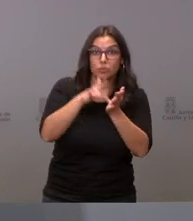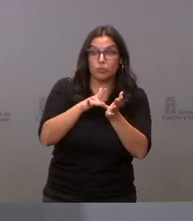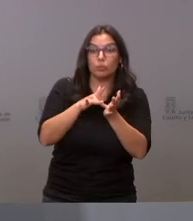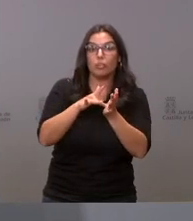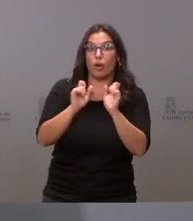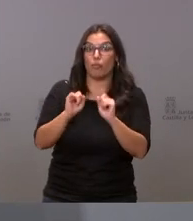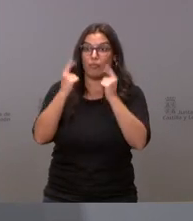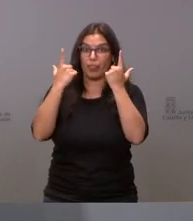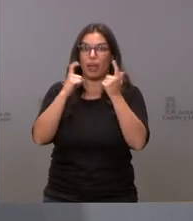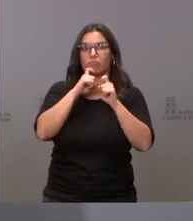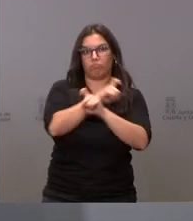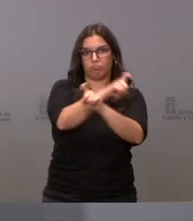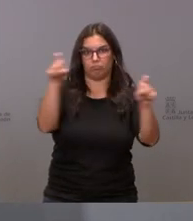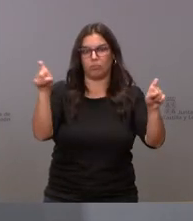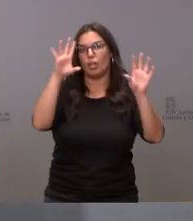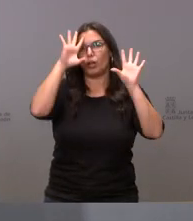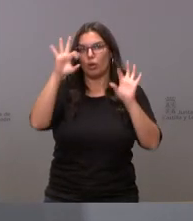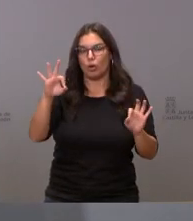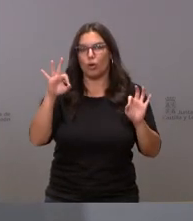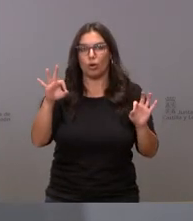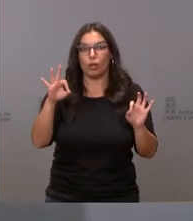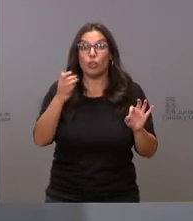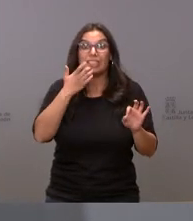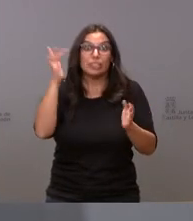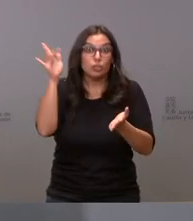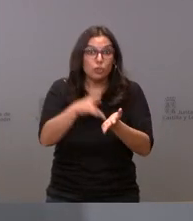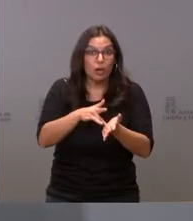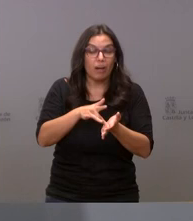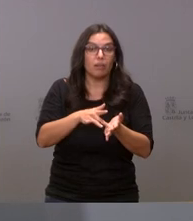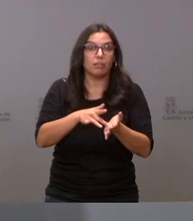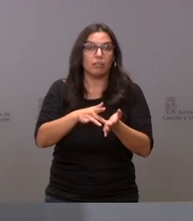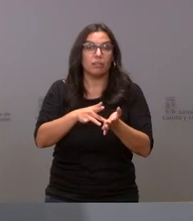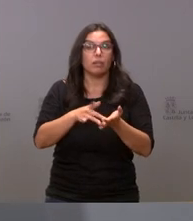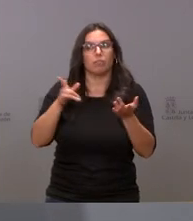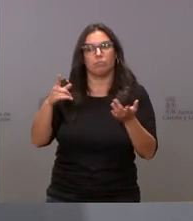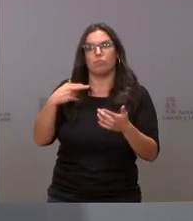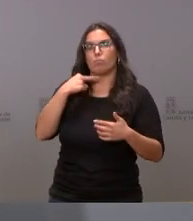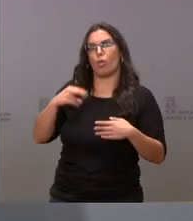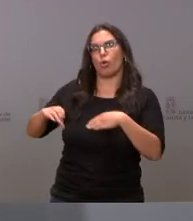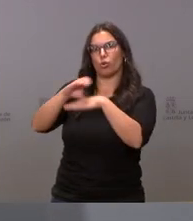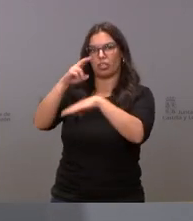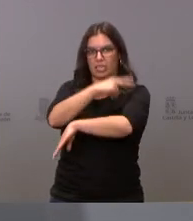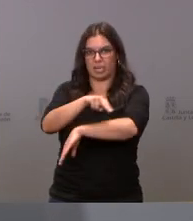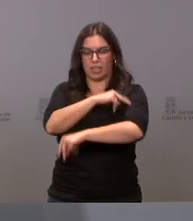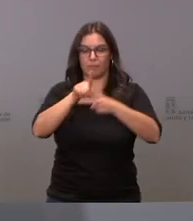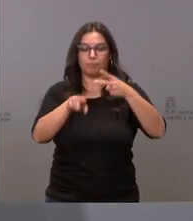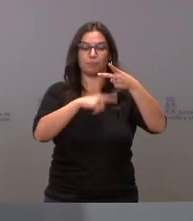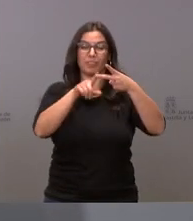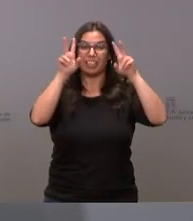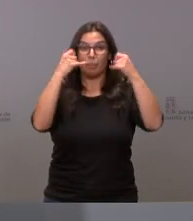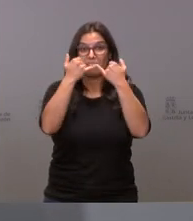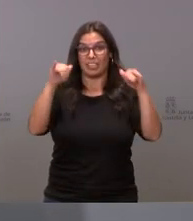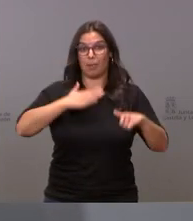oficial y se hará a través naturalmente si fuera el caso de la Consejería de Sanidad sobre las fiestas